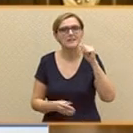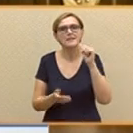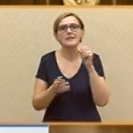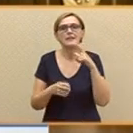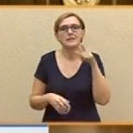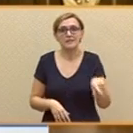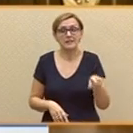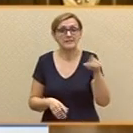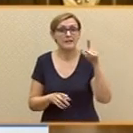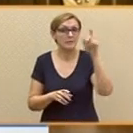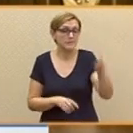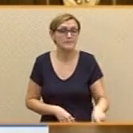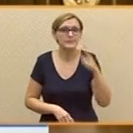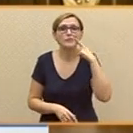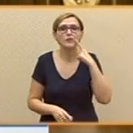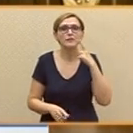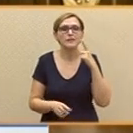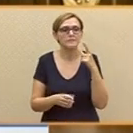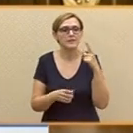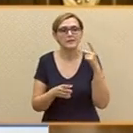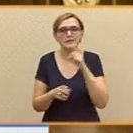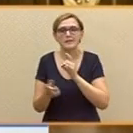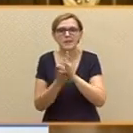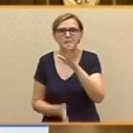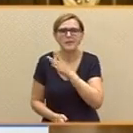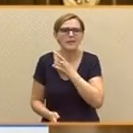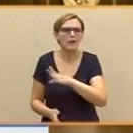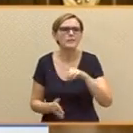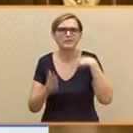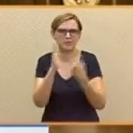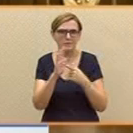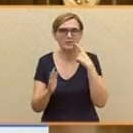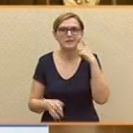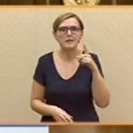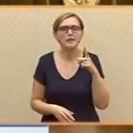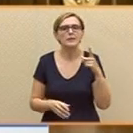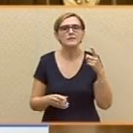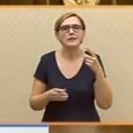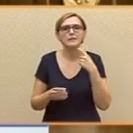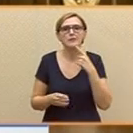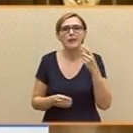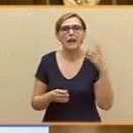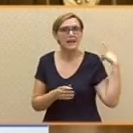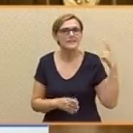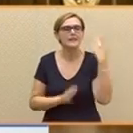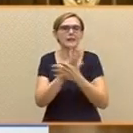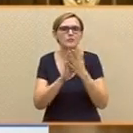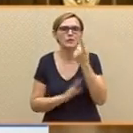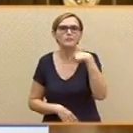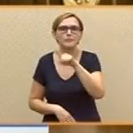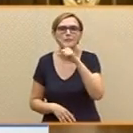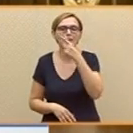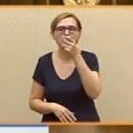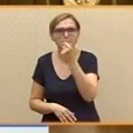sufragio universal. Usted, líder de la tradición conservadora que arranca en el Viva en las Caenas, habló ayer de 1812.